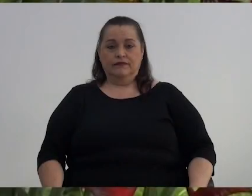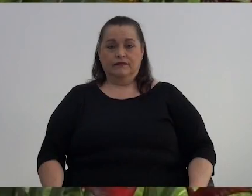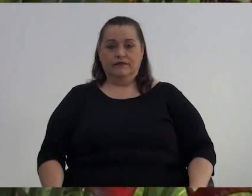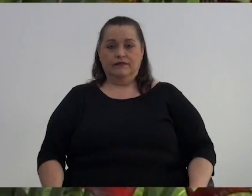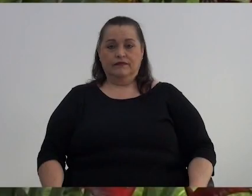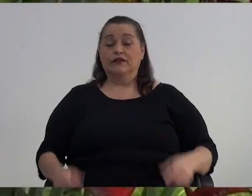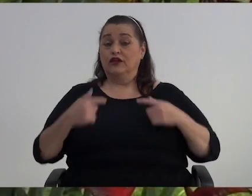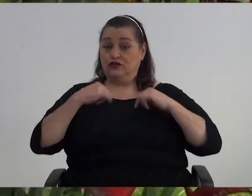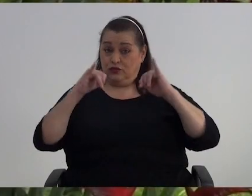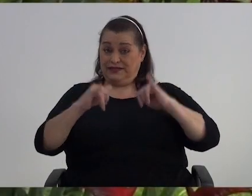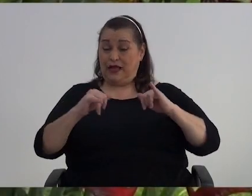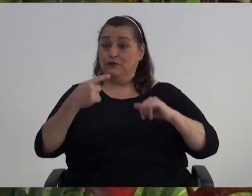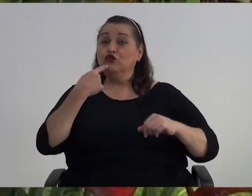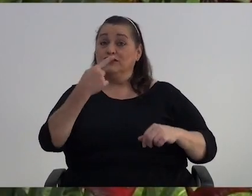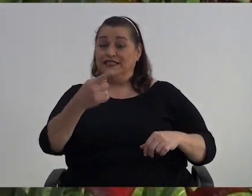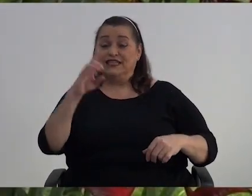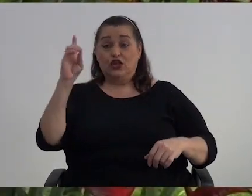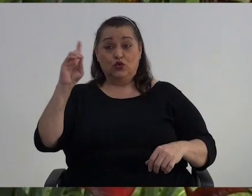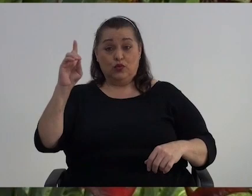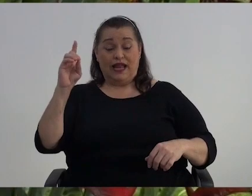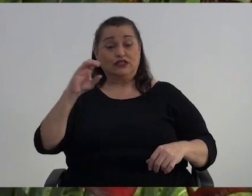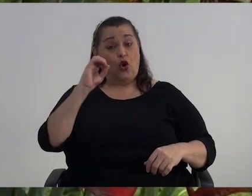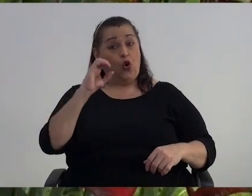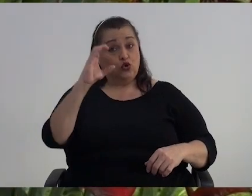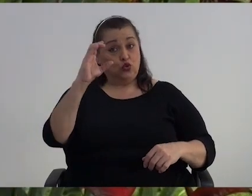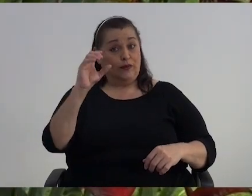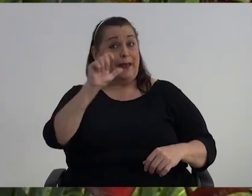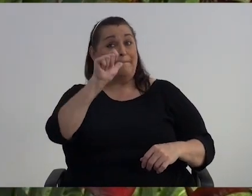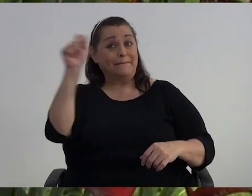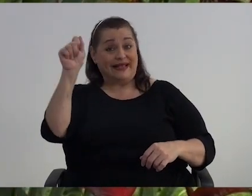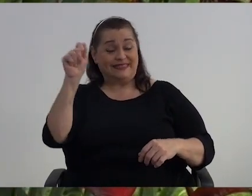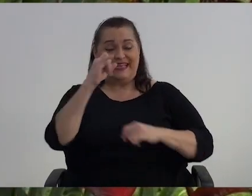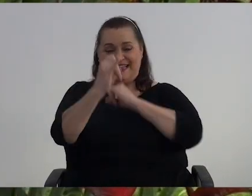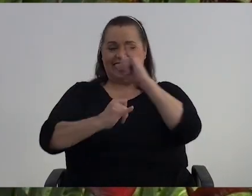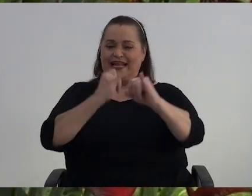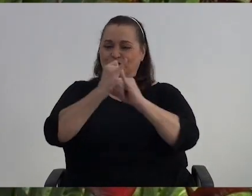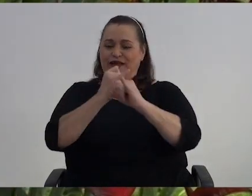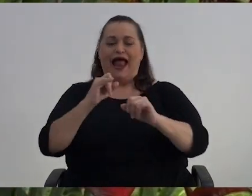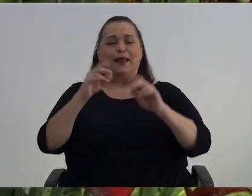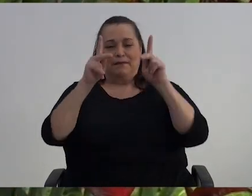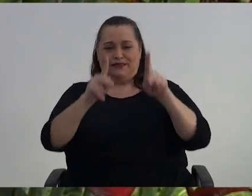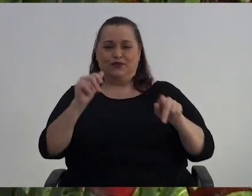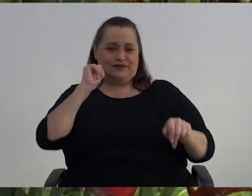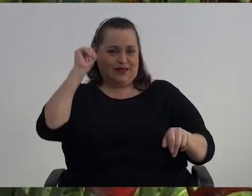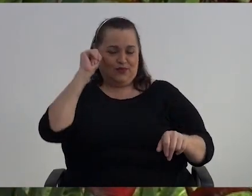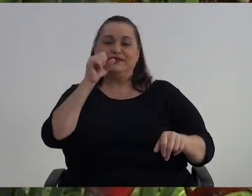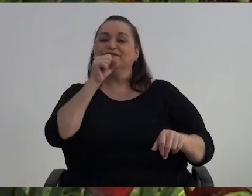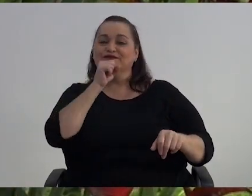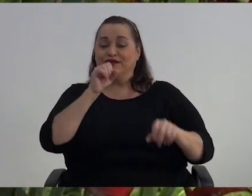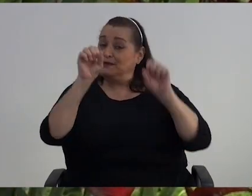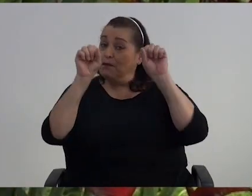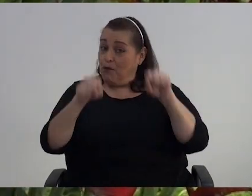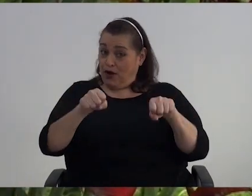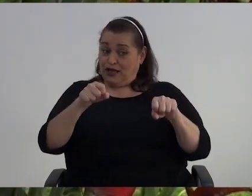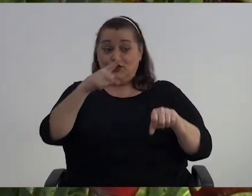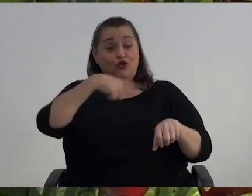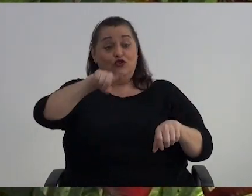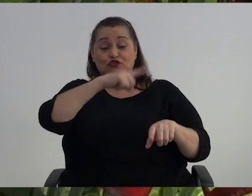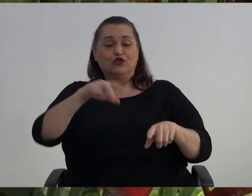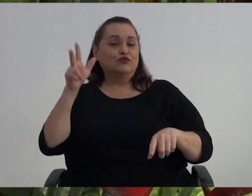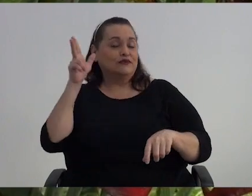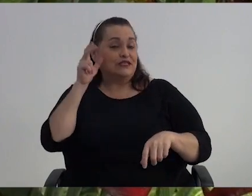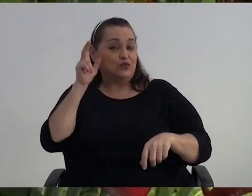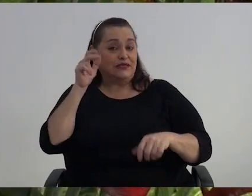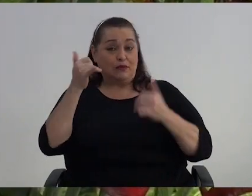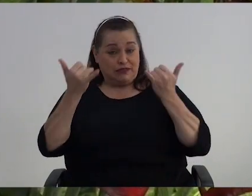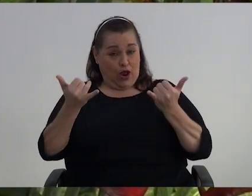Y tal como nos estaba diciendo Douglas Octubre es el mes internacional De las personas adultas mayores Es por eso Que vamos a pasar